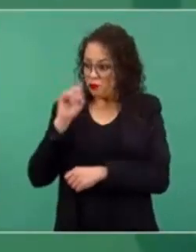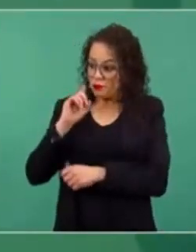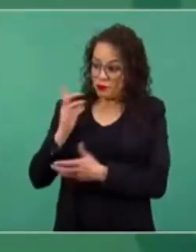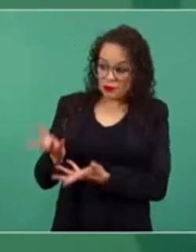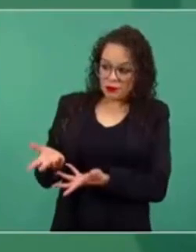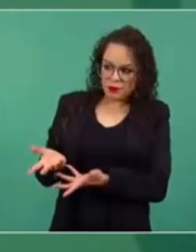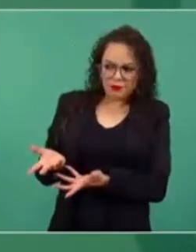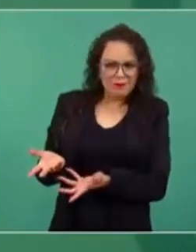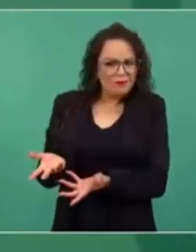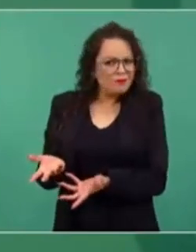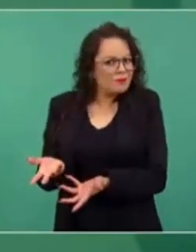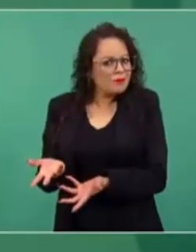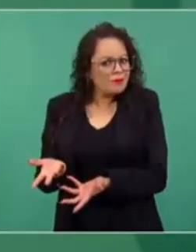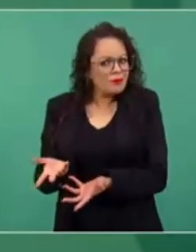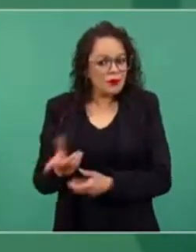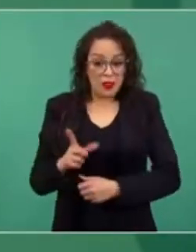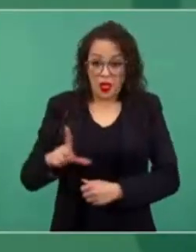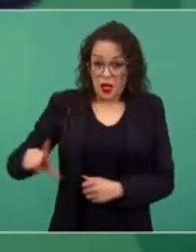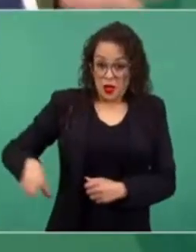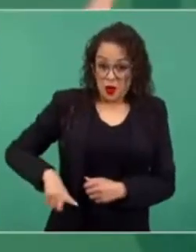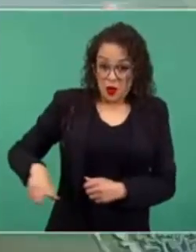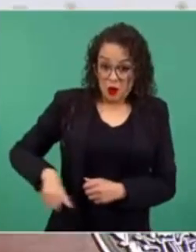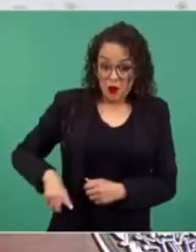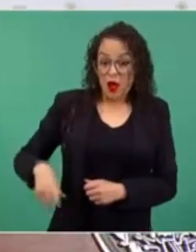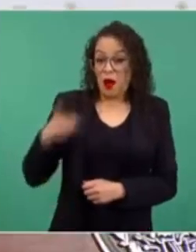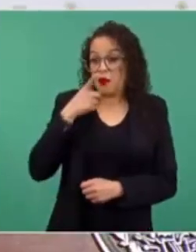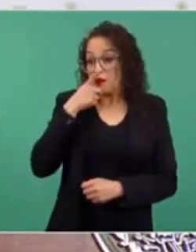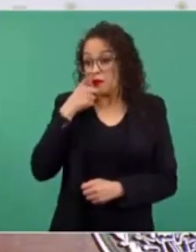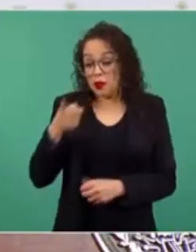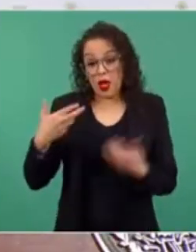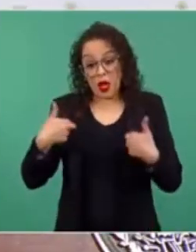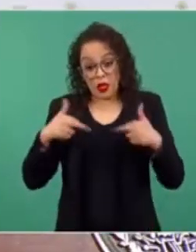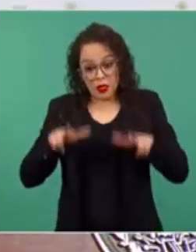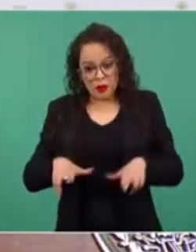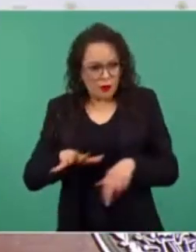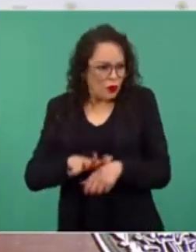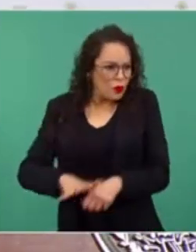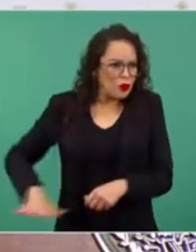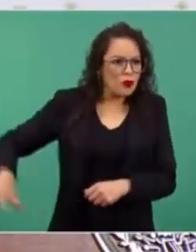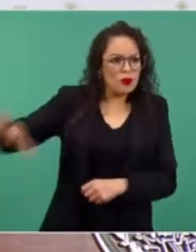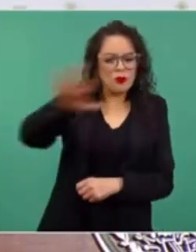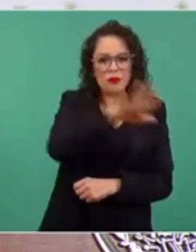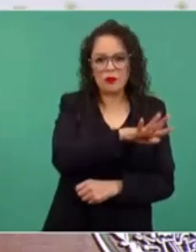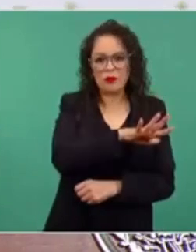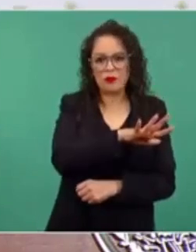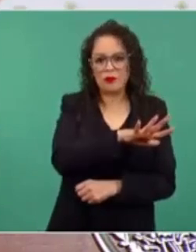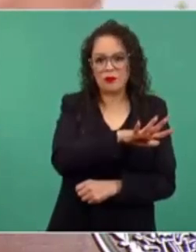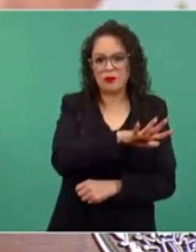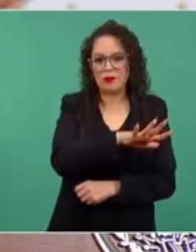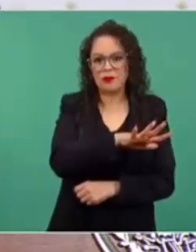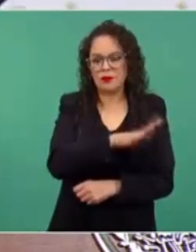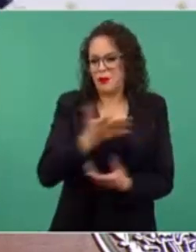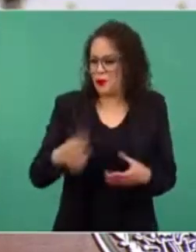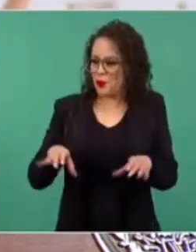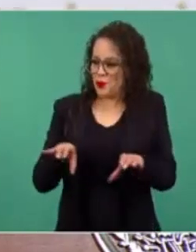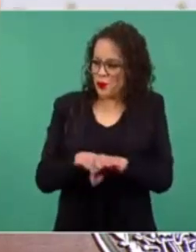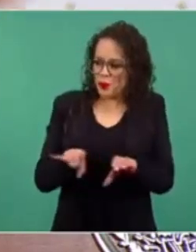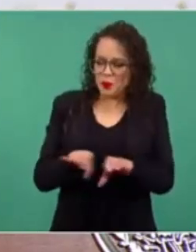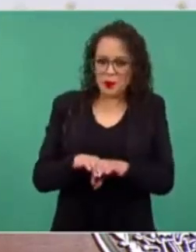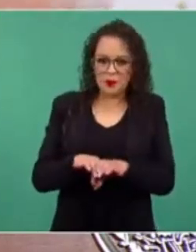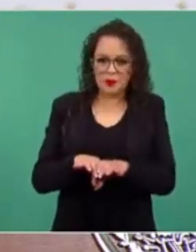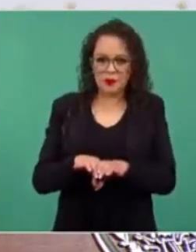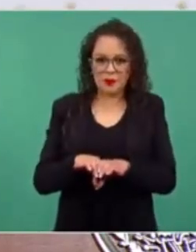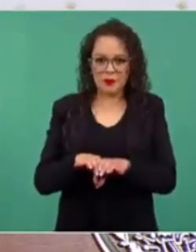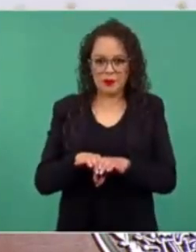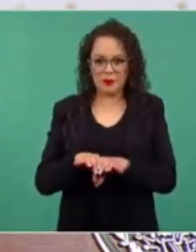supone que el gobierno tiene que representar a todos, no puede estar el gobierno